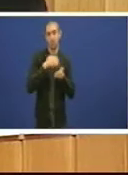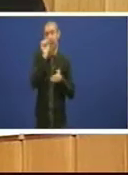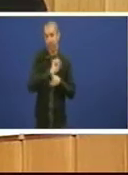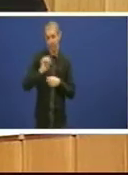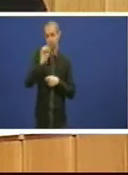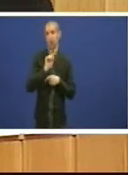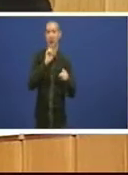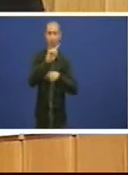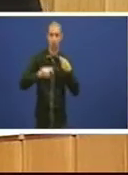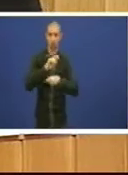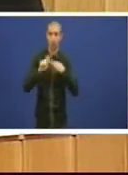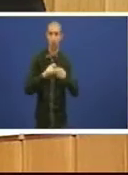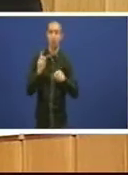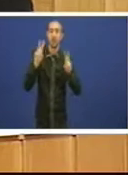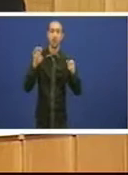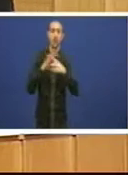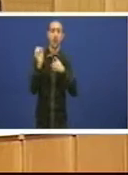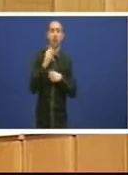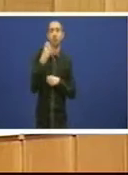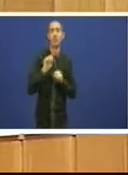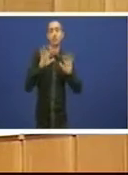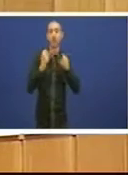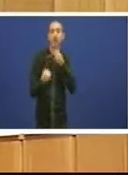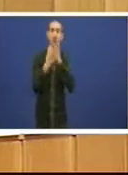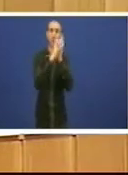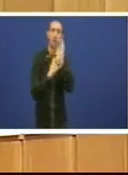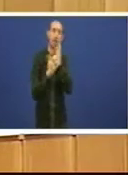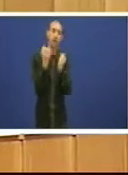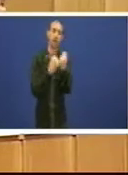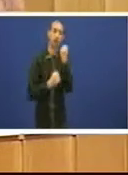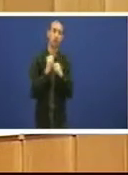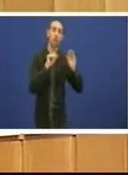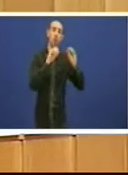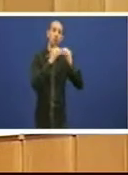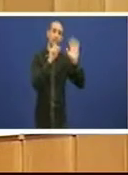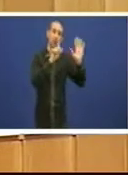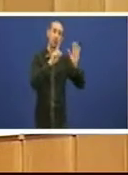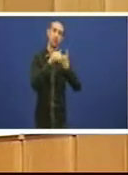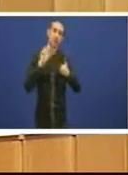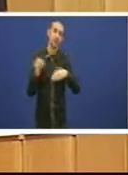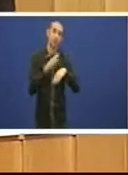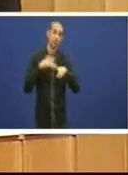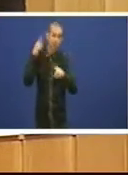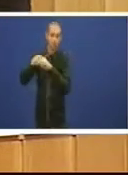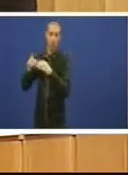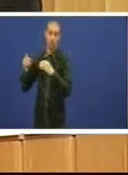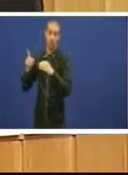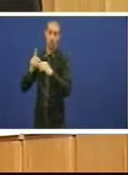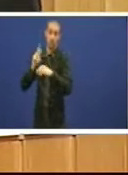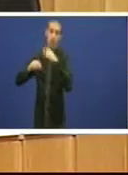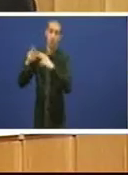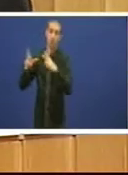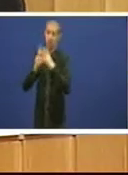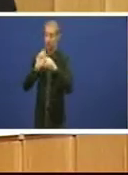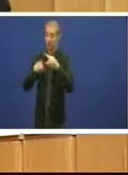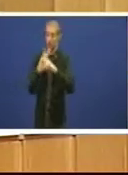Galicia correspondente o ano 2010, o informe económico 86 millóns de euros para a obra social no ano próximo, no ano 2012,